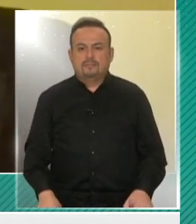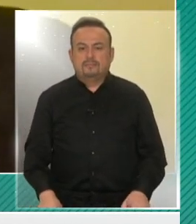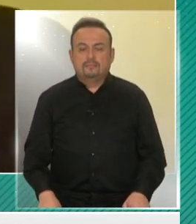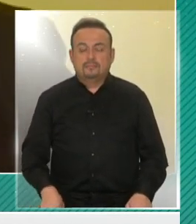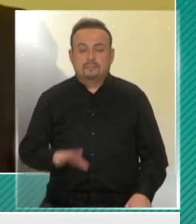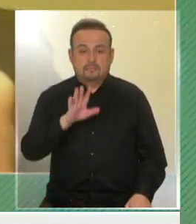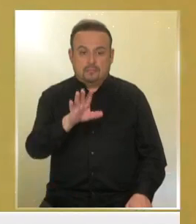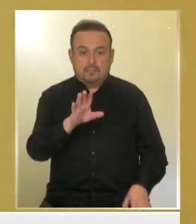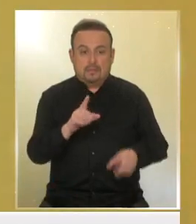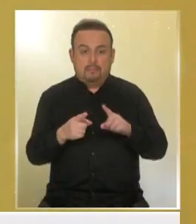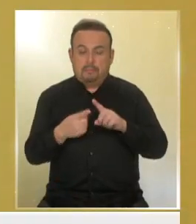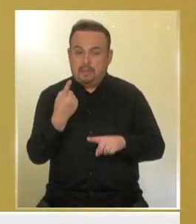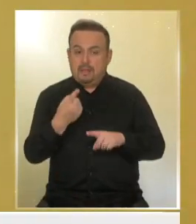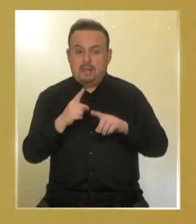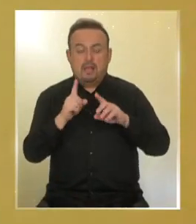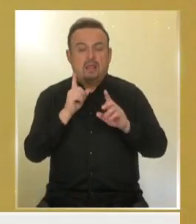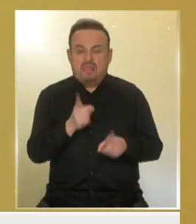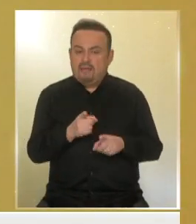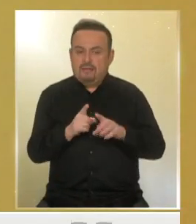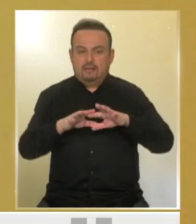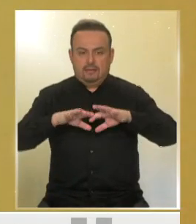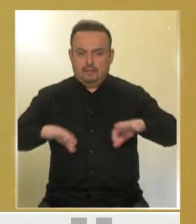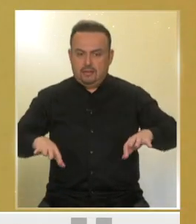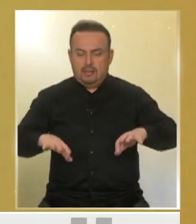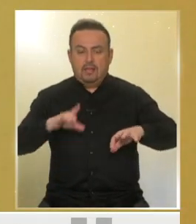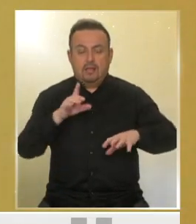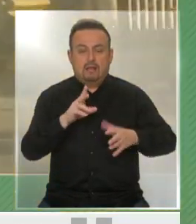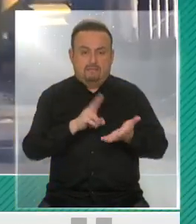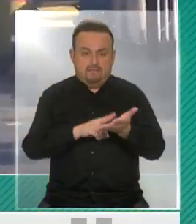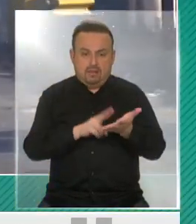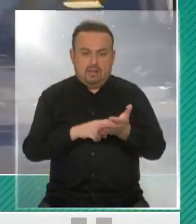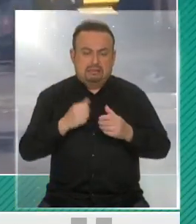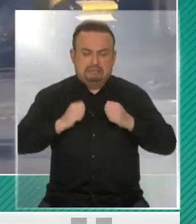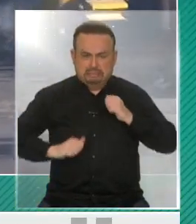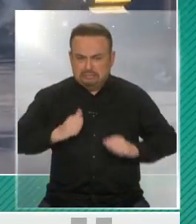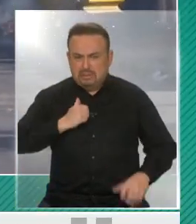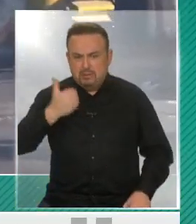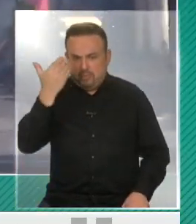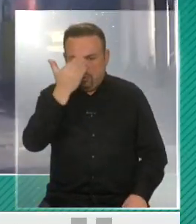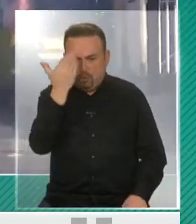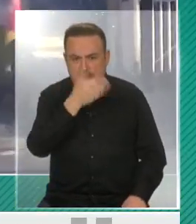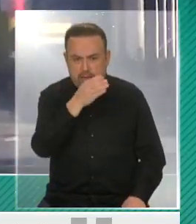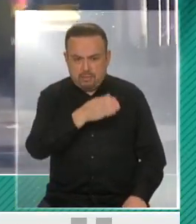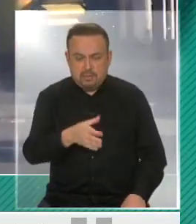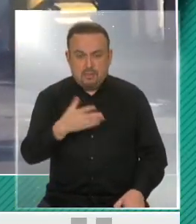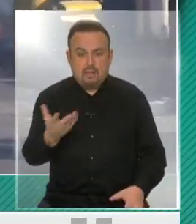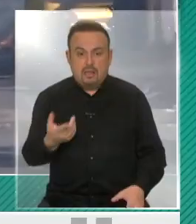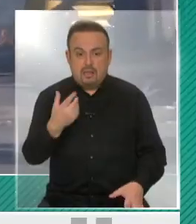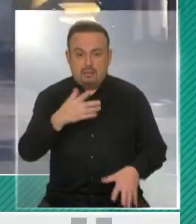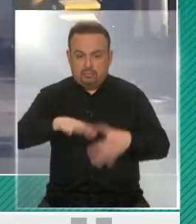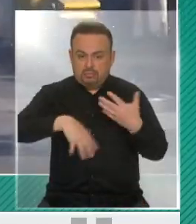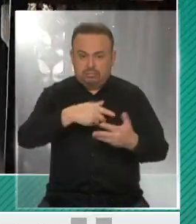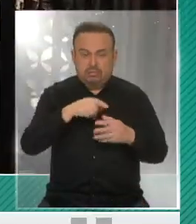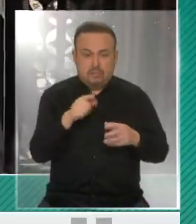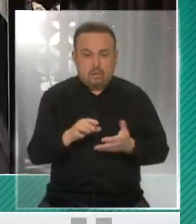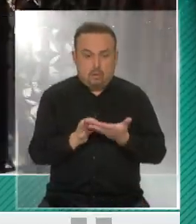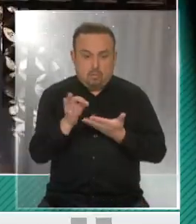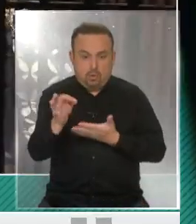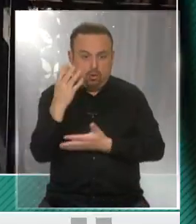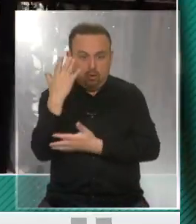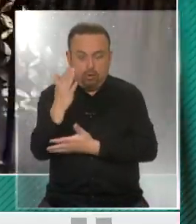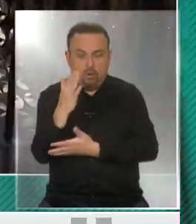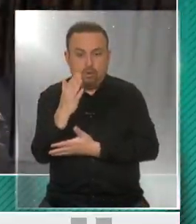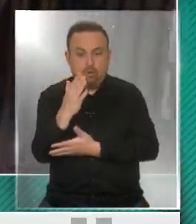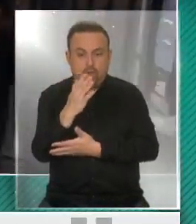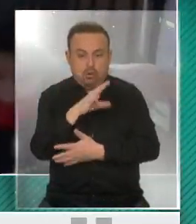A ver, lo primero es acá hay que separar, obviamente, la legítima angustia, la preocupación que tiene la gente de los hechos de violencia. La comuna del Bosque, como toda la